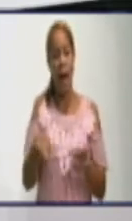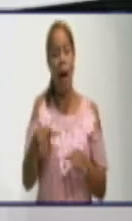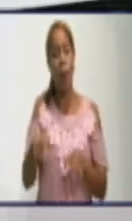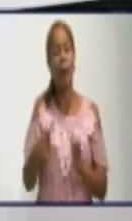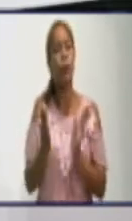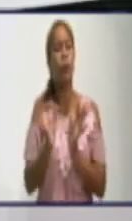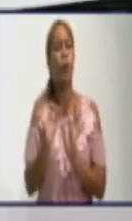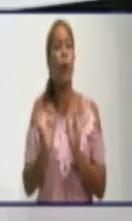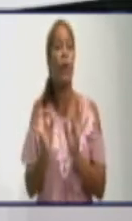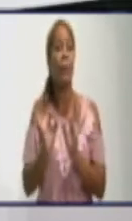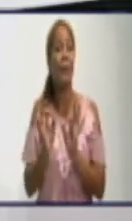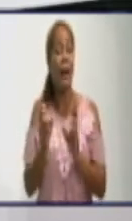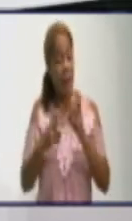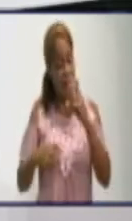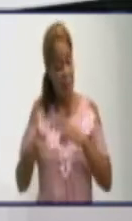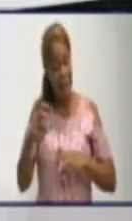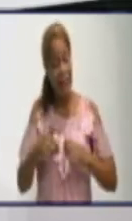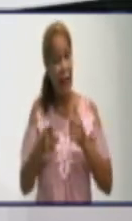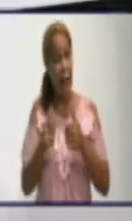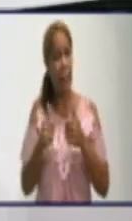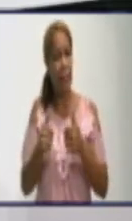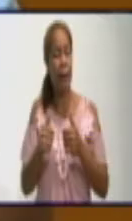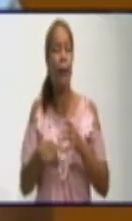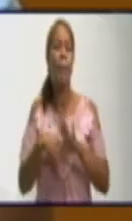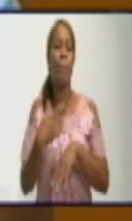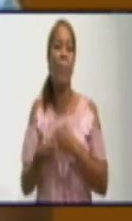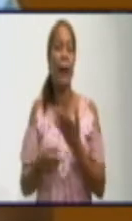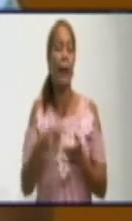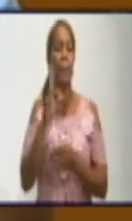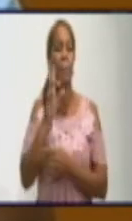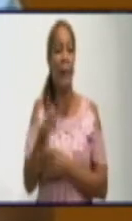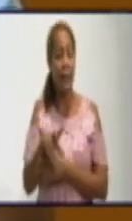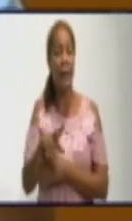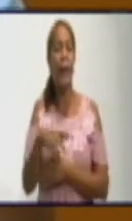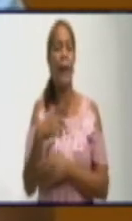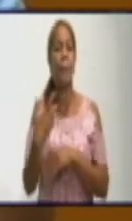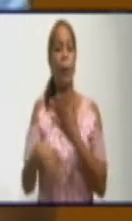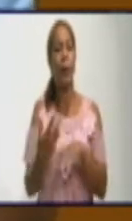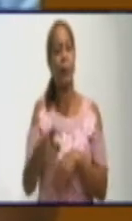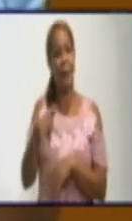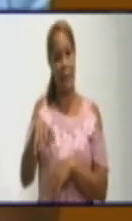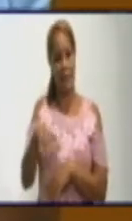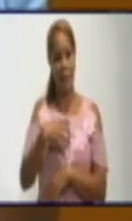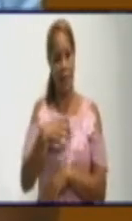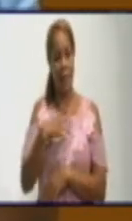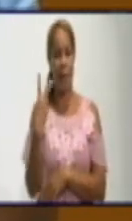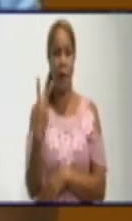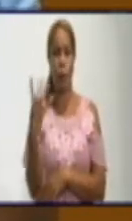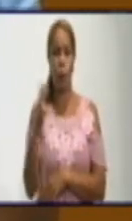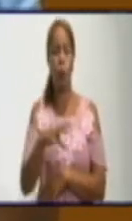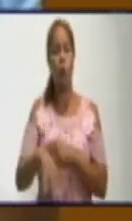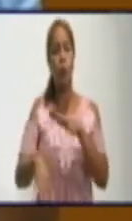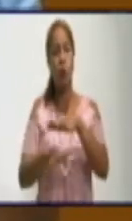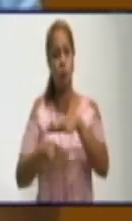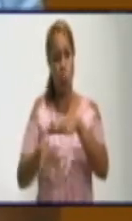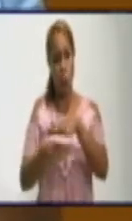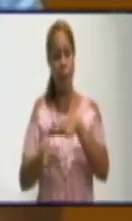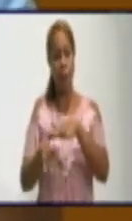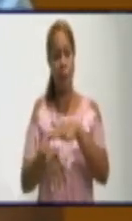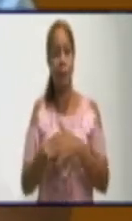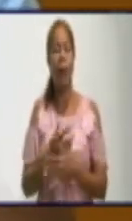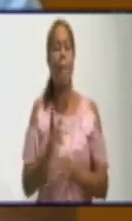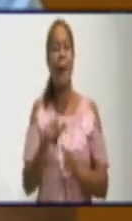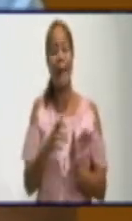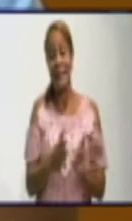se pasó un buen tiempo parado, estudiar ahora a ver dónde hay obstrucciones, para ir limando y quitando, para hacer una parte de la ciudad, por lo menos esa parte, que tenga